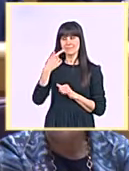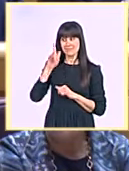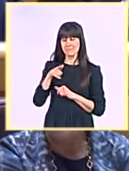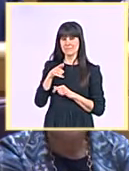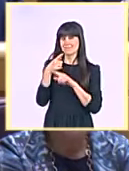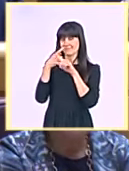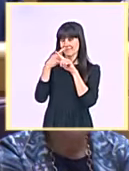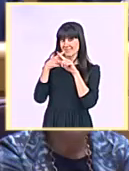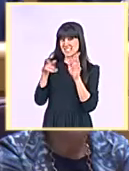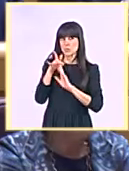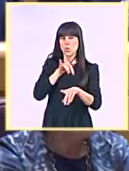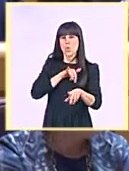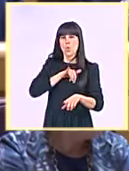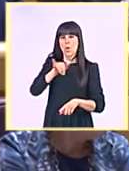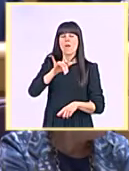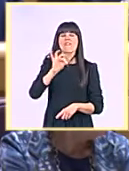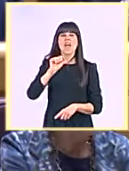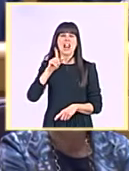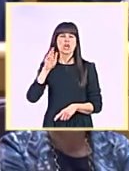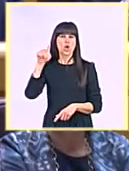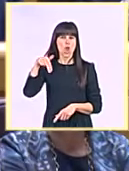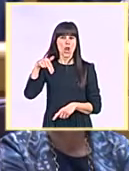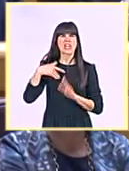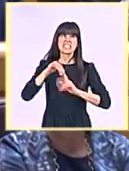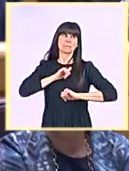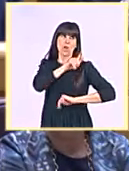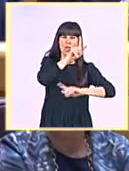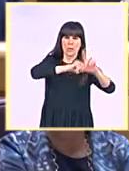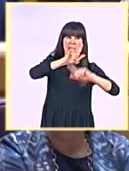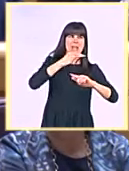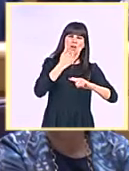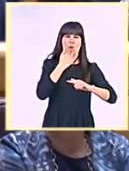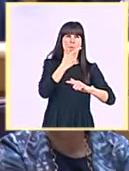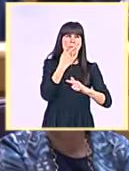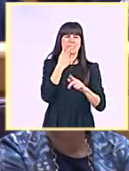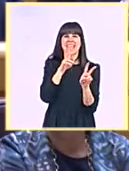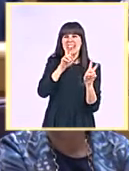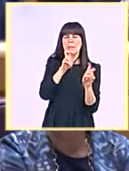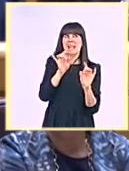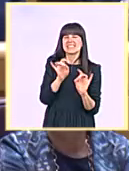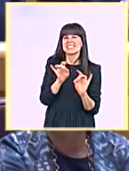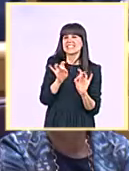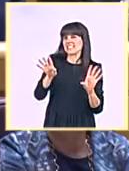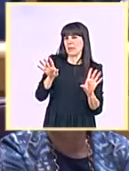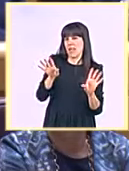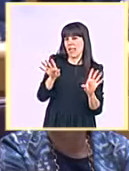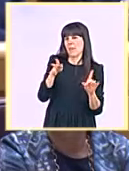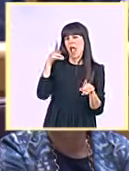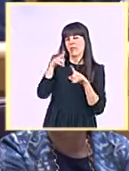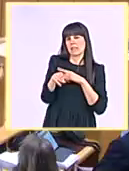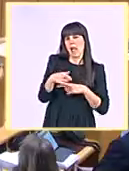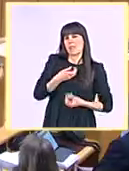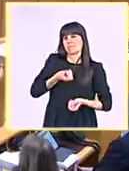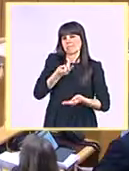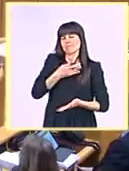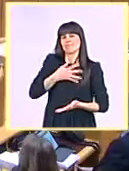no sea declarado materia sensible para evitar rendir cuentas sobre él. Los leoneses le miramos, señor ministro. Muchas